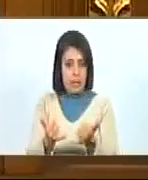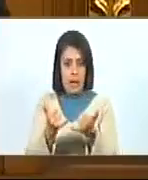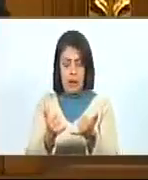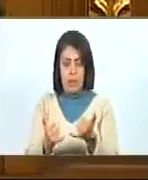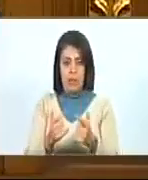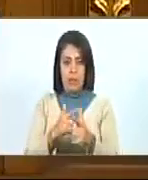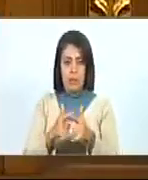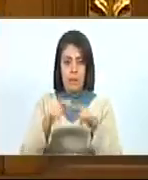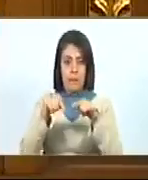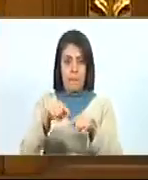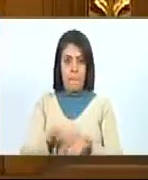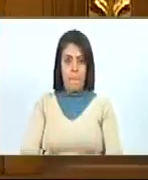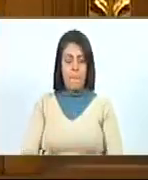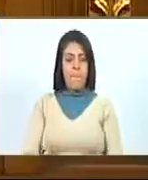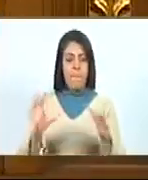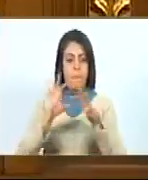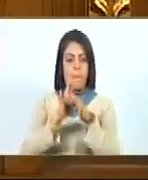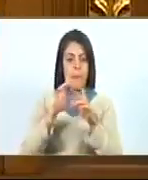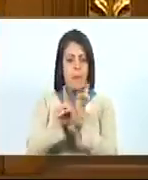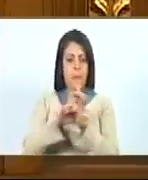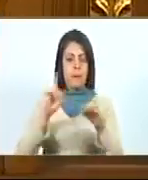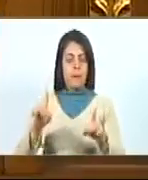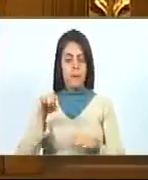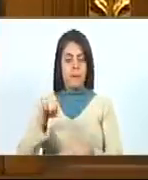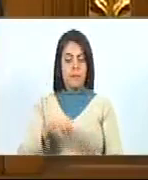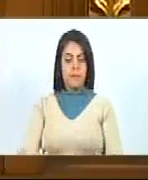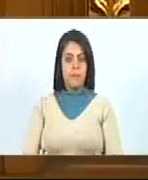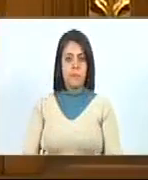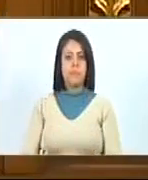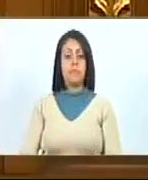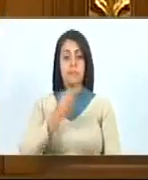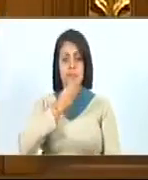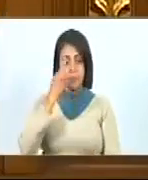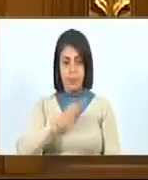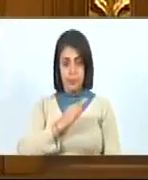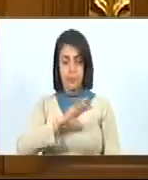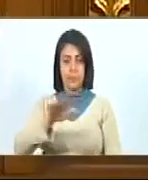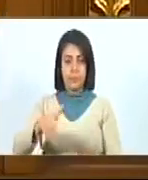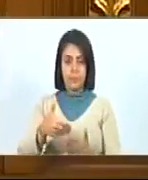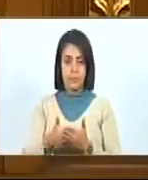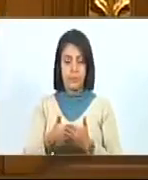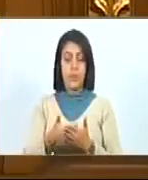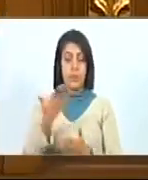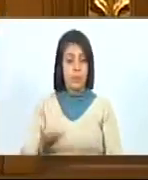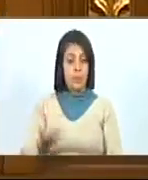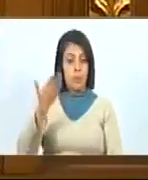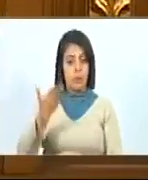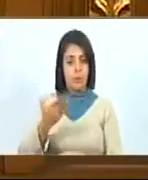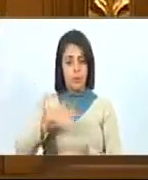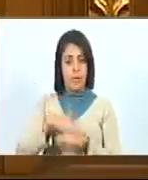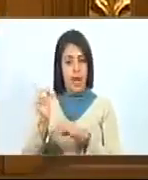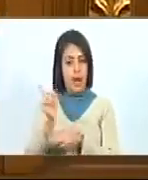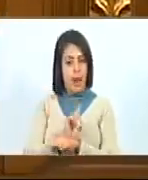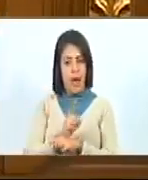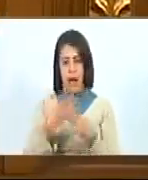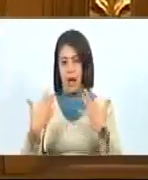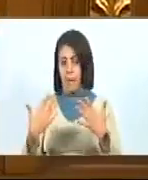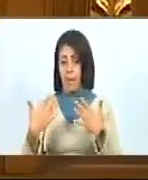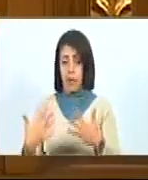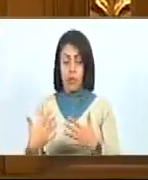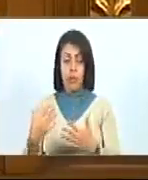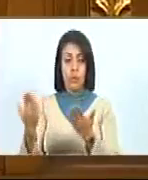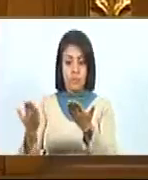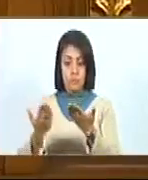por ello, desde la Alianza Democrática, reafirmamos la importancia, la urgencia de que